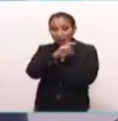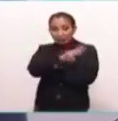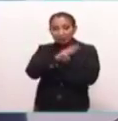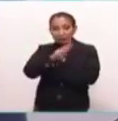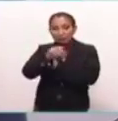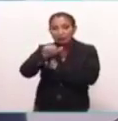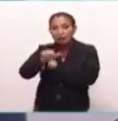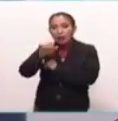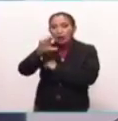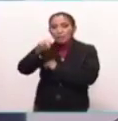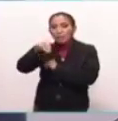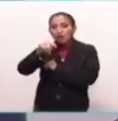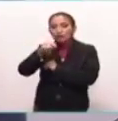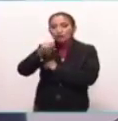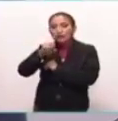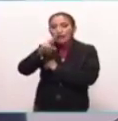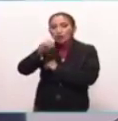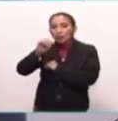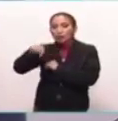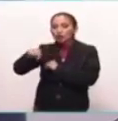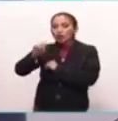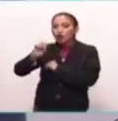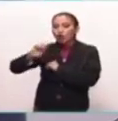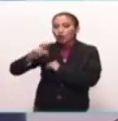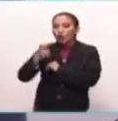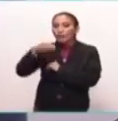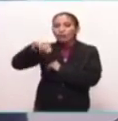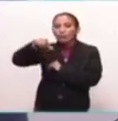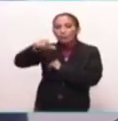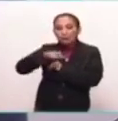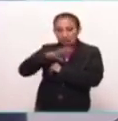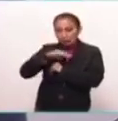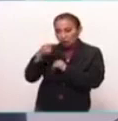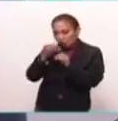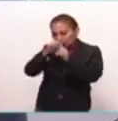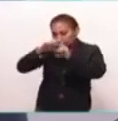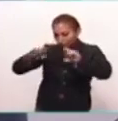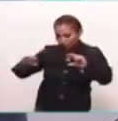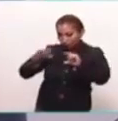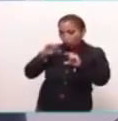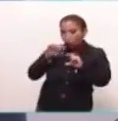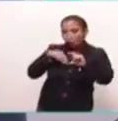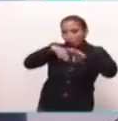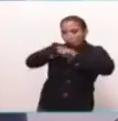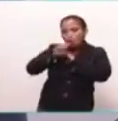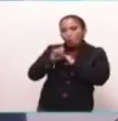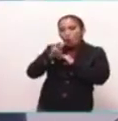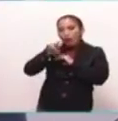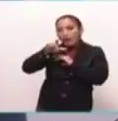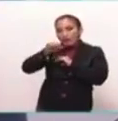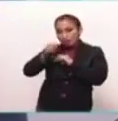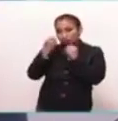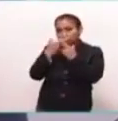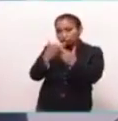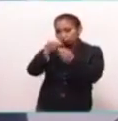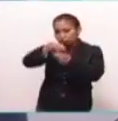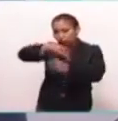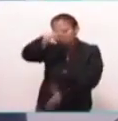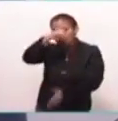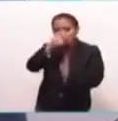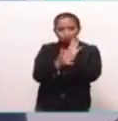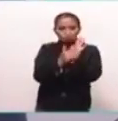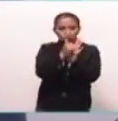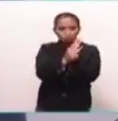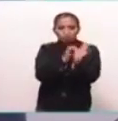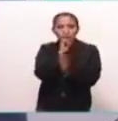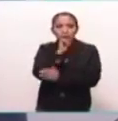.montero.org.mx, hay una sección de cuevas y ahí tenemos bastante, y en YouTube voy